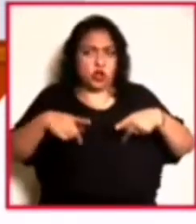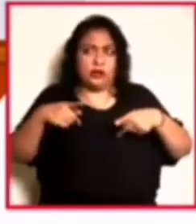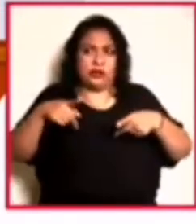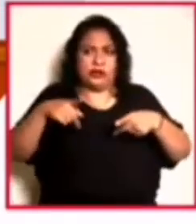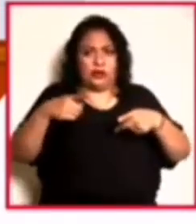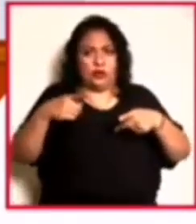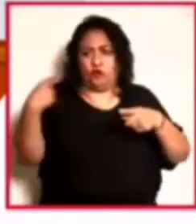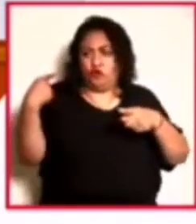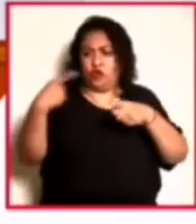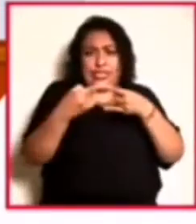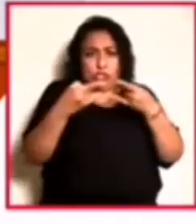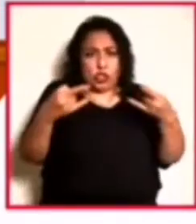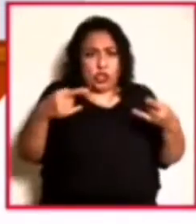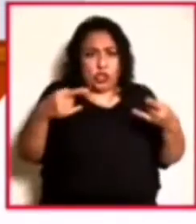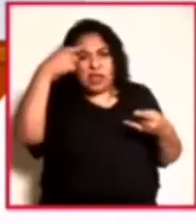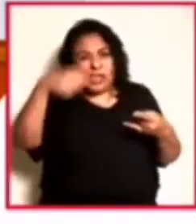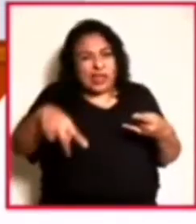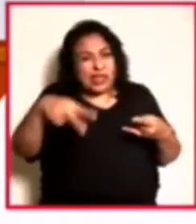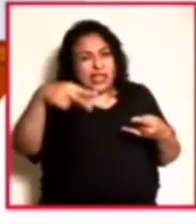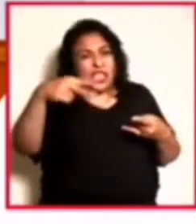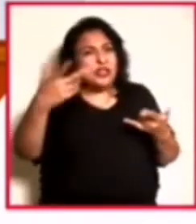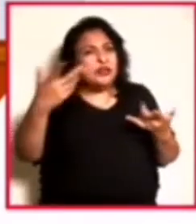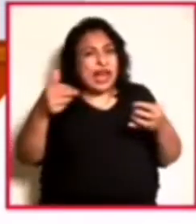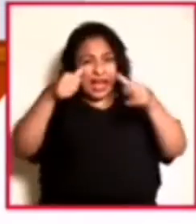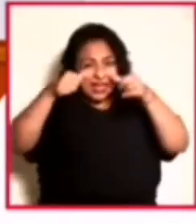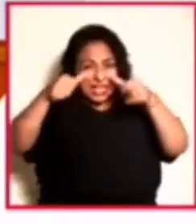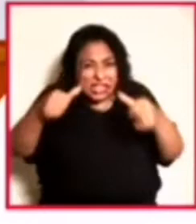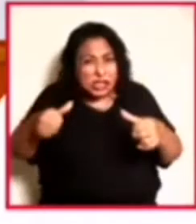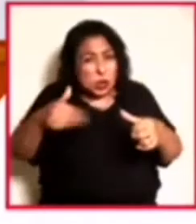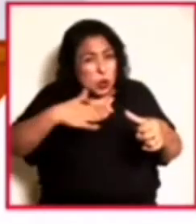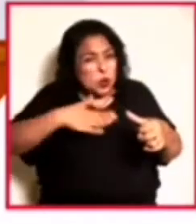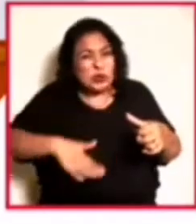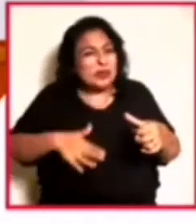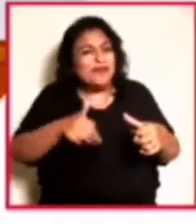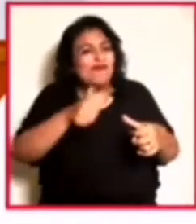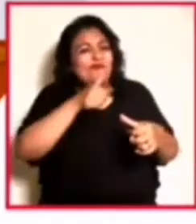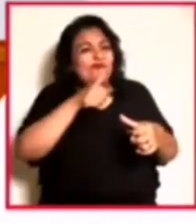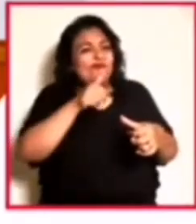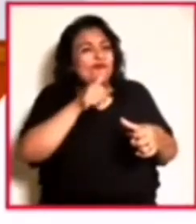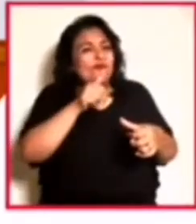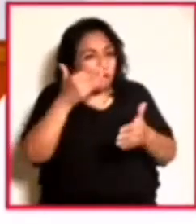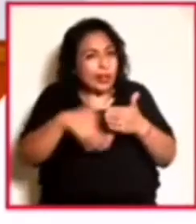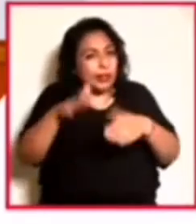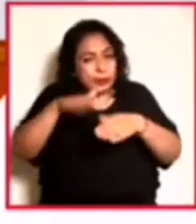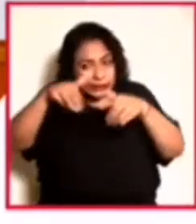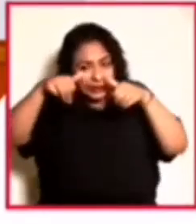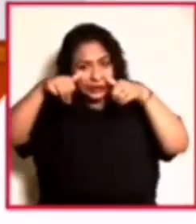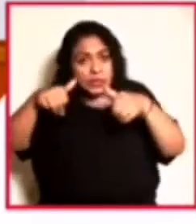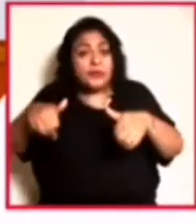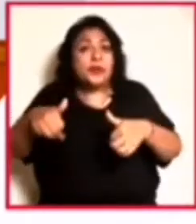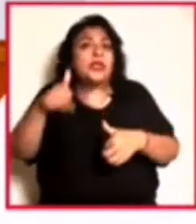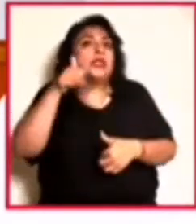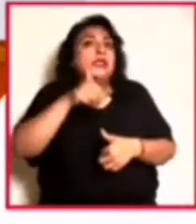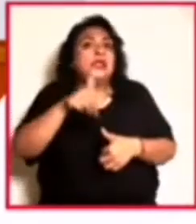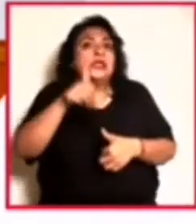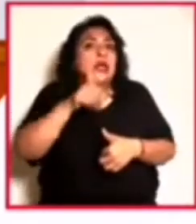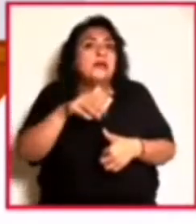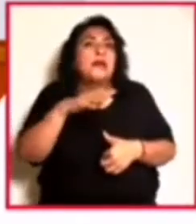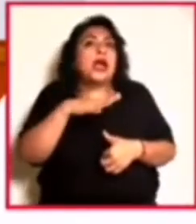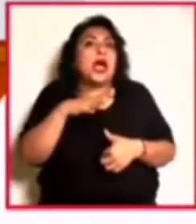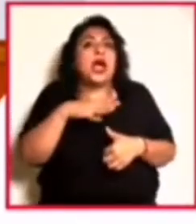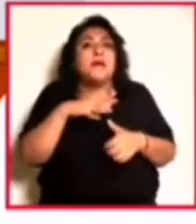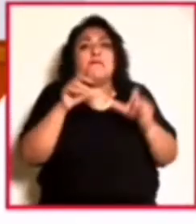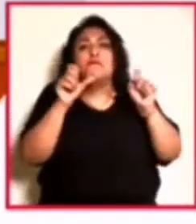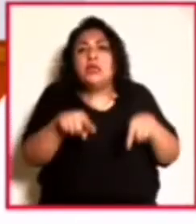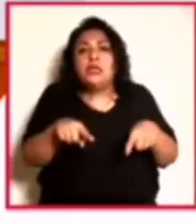México a los que no les hemos puesto la atención que se merecen. Siempre tenemos ahora sí que los mismos